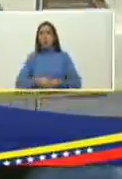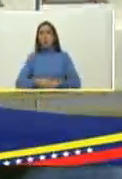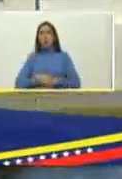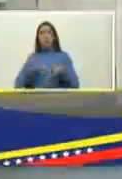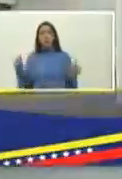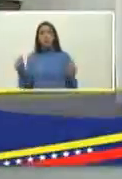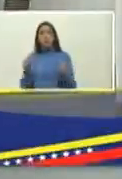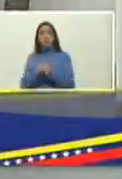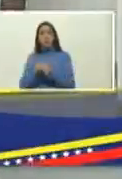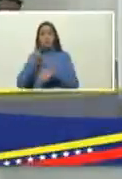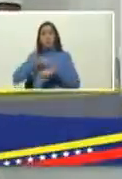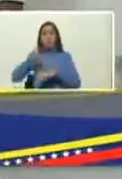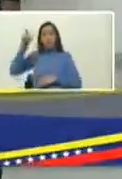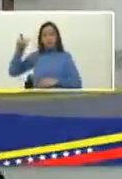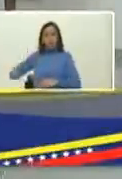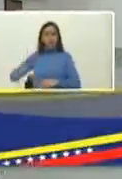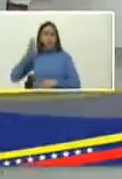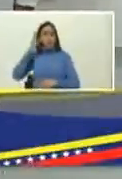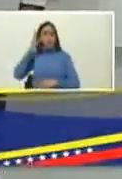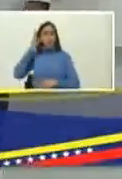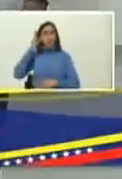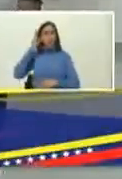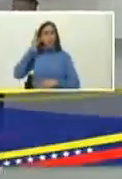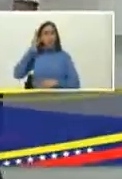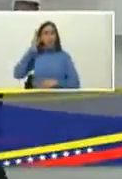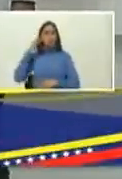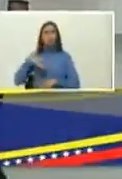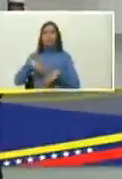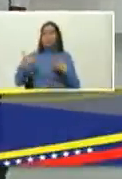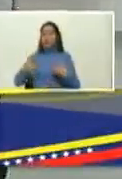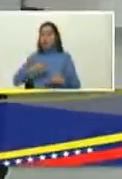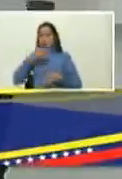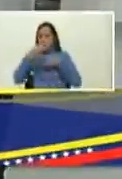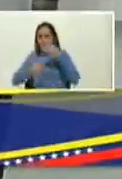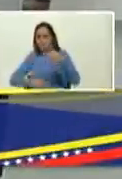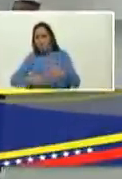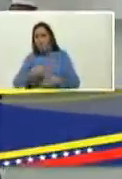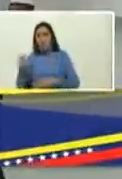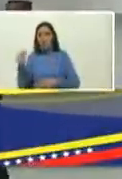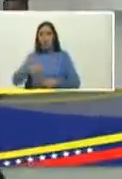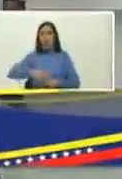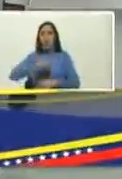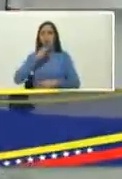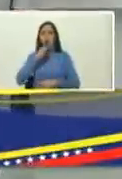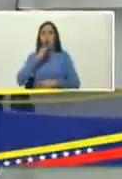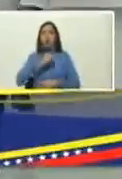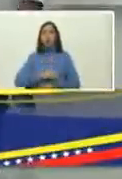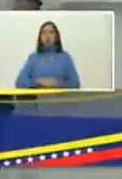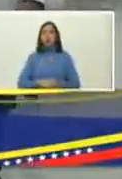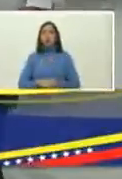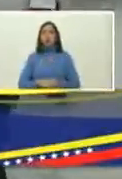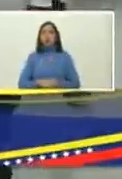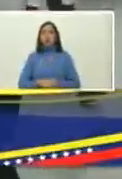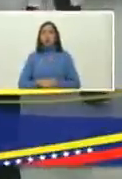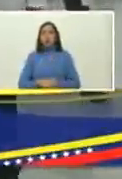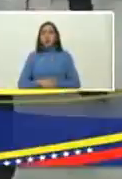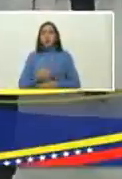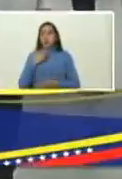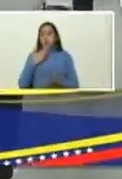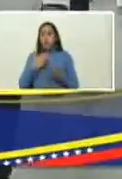acompaña la doctora Maurelina Guzmán quien nos ampliará más la información adelante Maurelina gracias